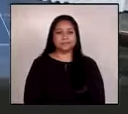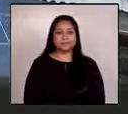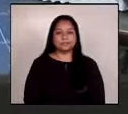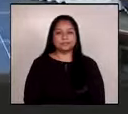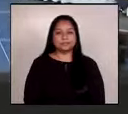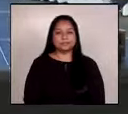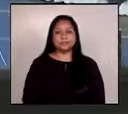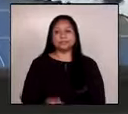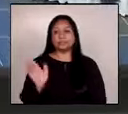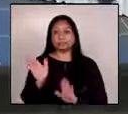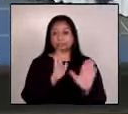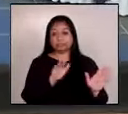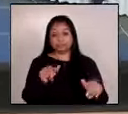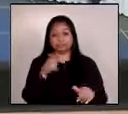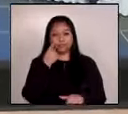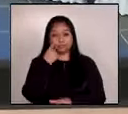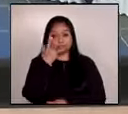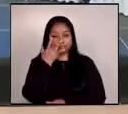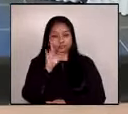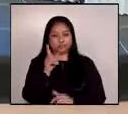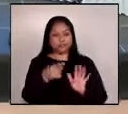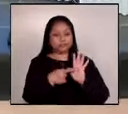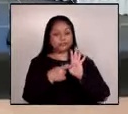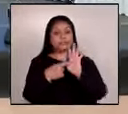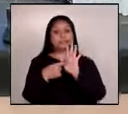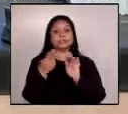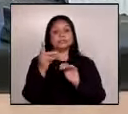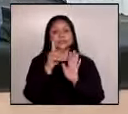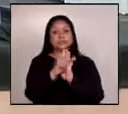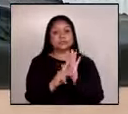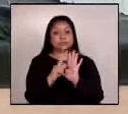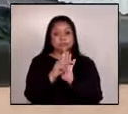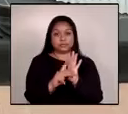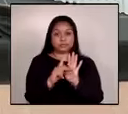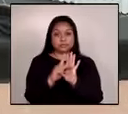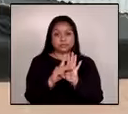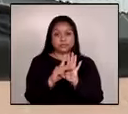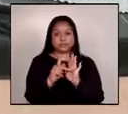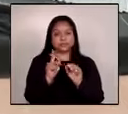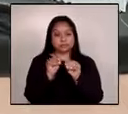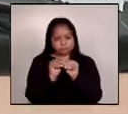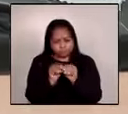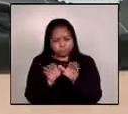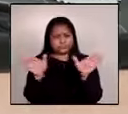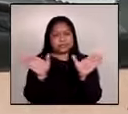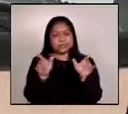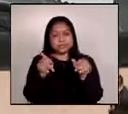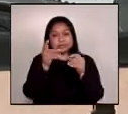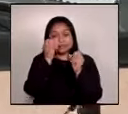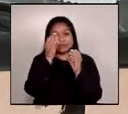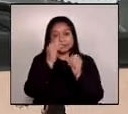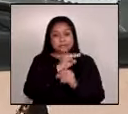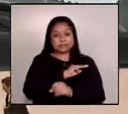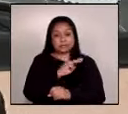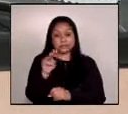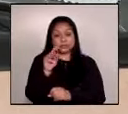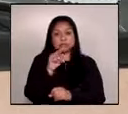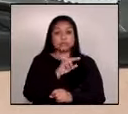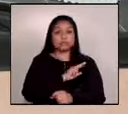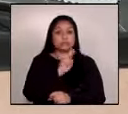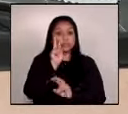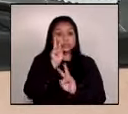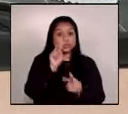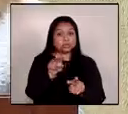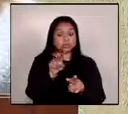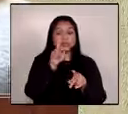tenemos en este momento la presentación de un video que nos amplía la información sobre la misión la visión y